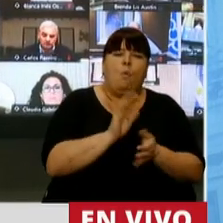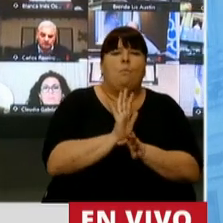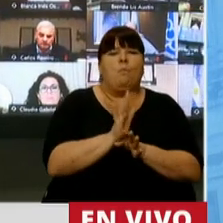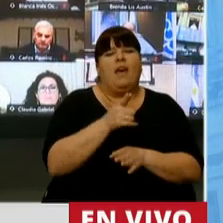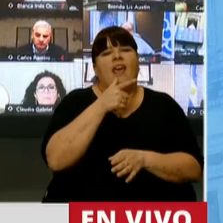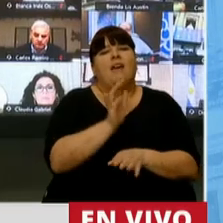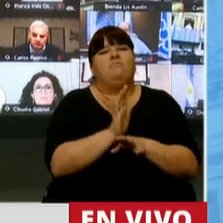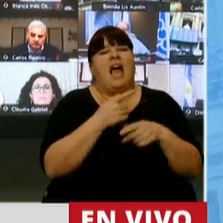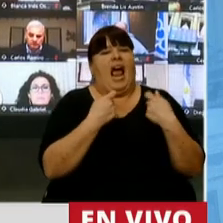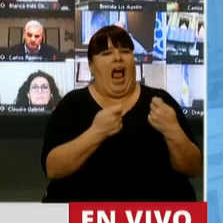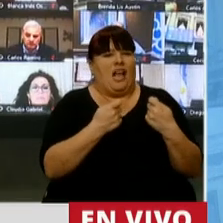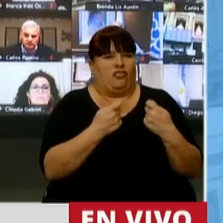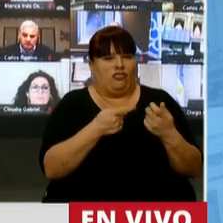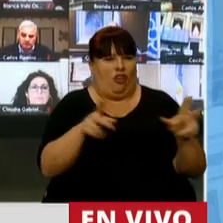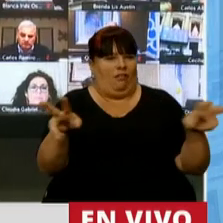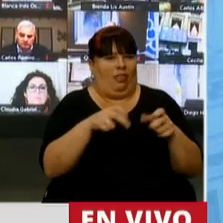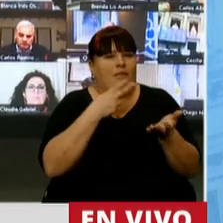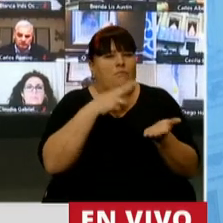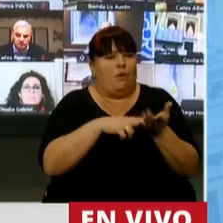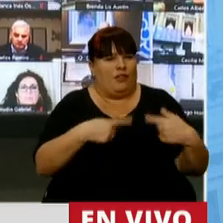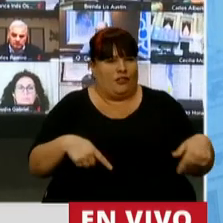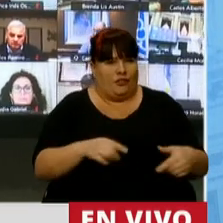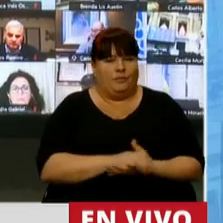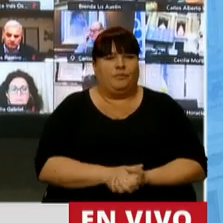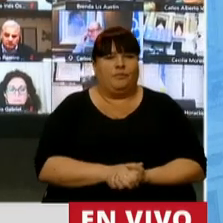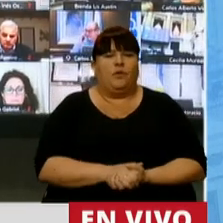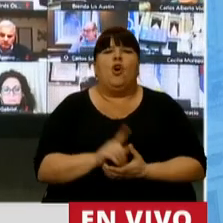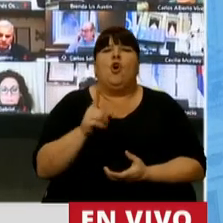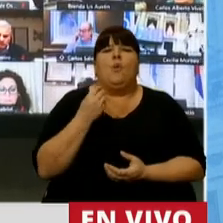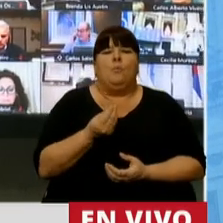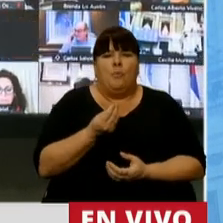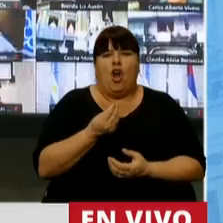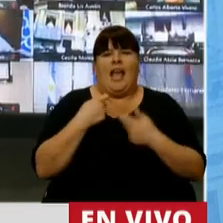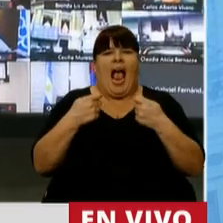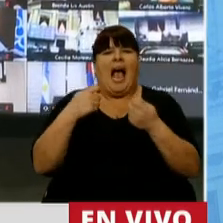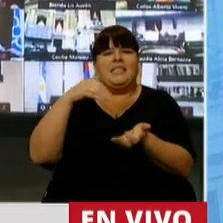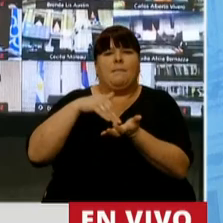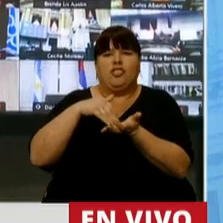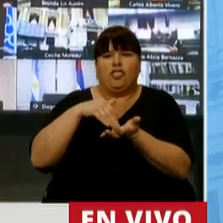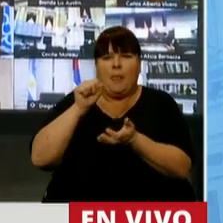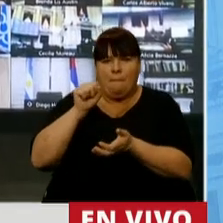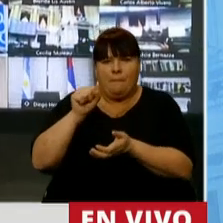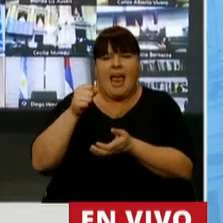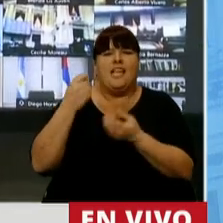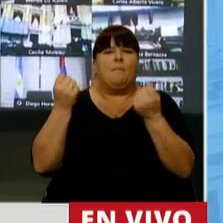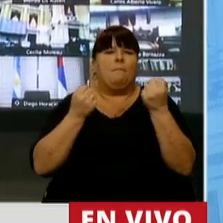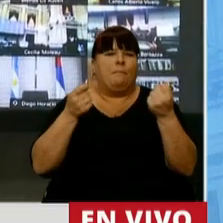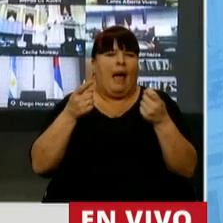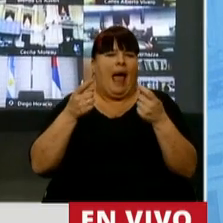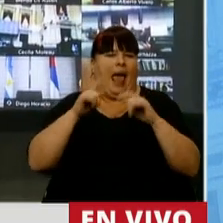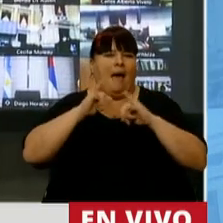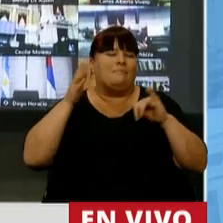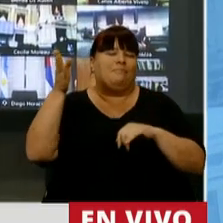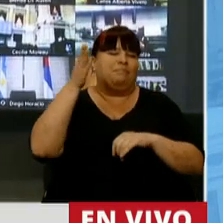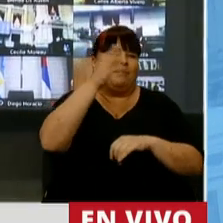le llaman costo fiscal, o por qué gastar millones de pesos en patrullaje de medios,